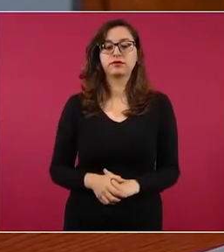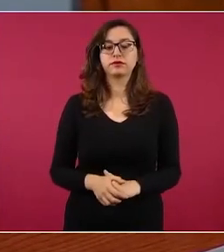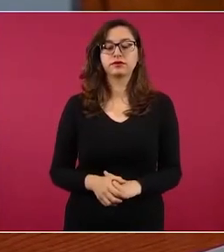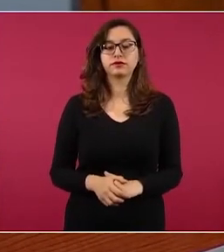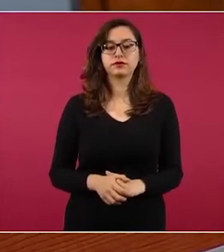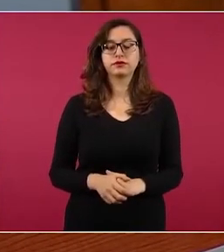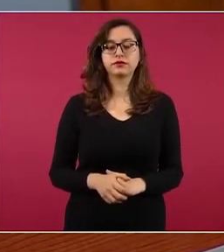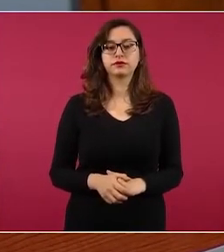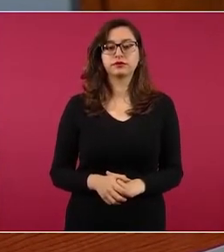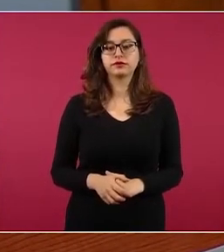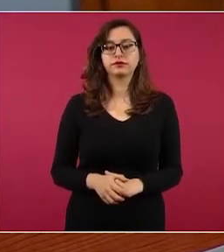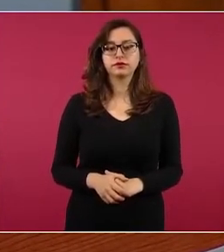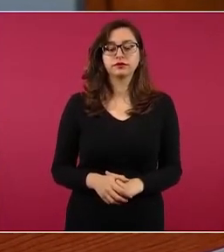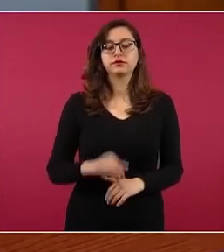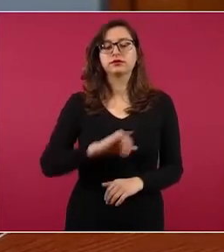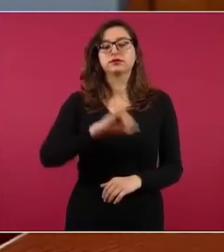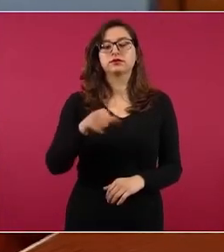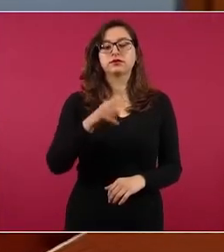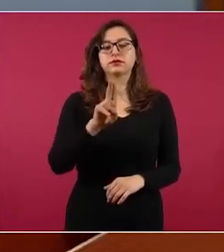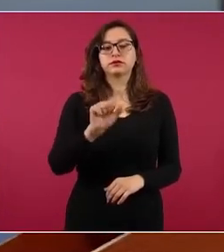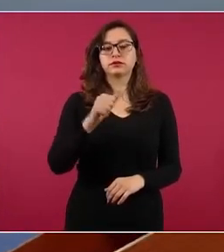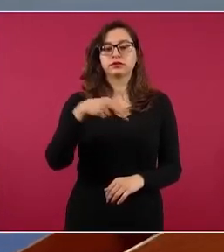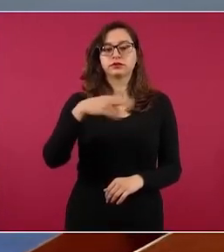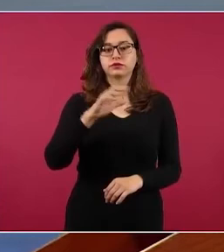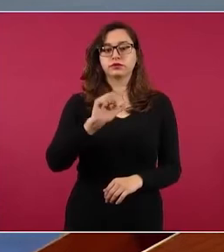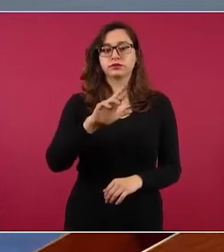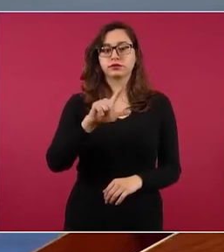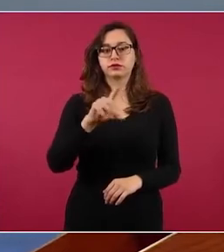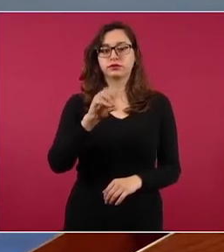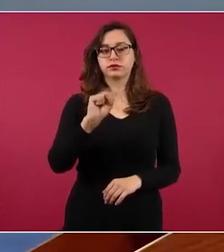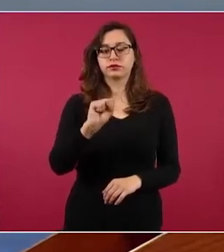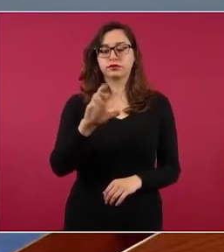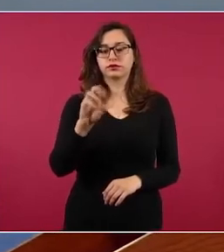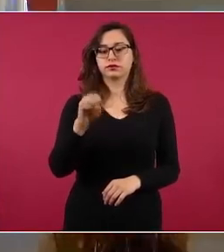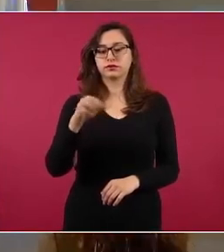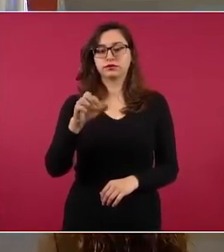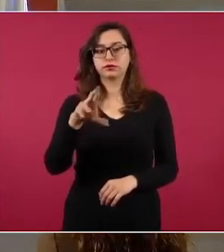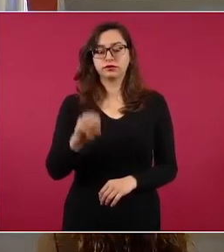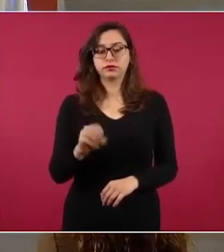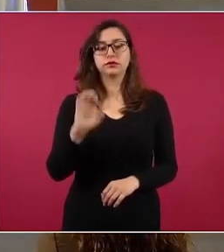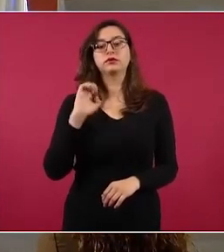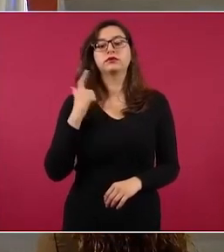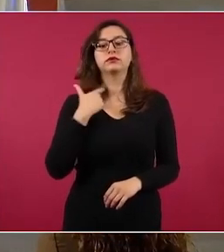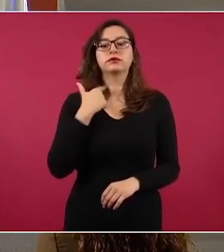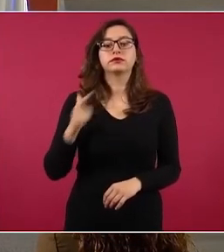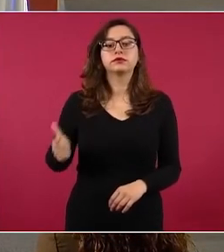Juan Carlos Romero, que fue gobernador de Guanajuato,